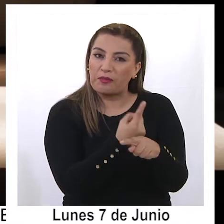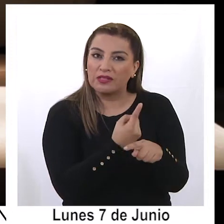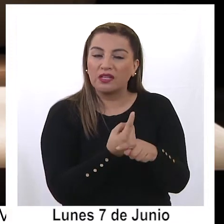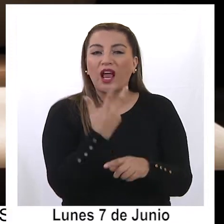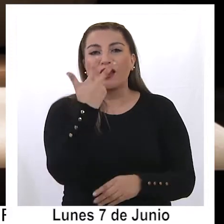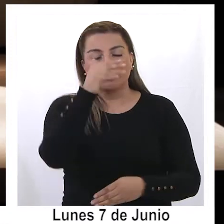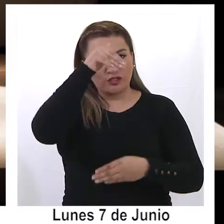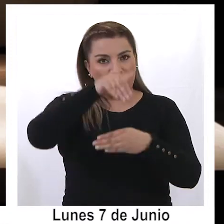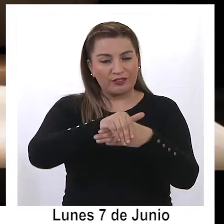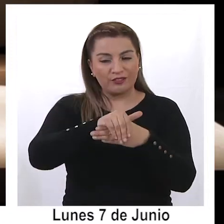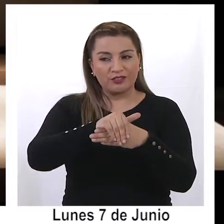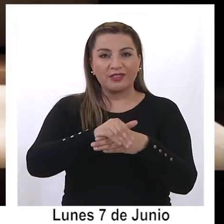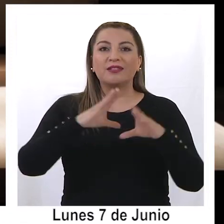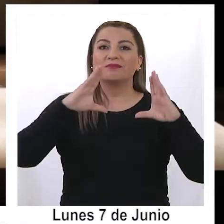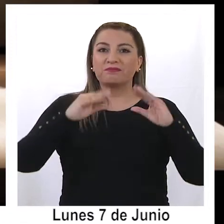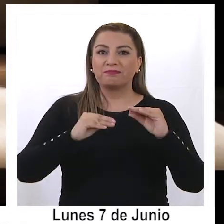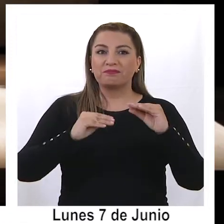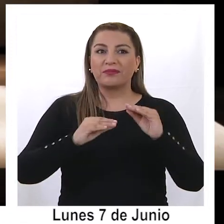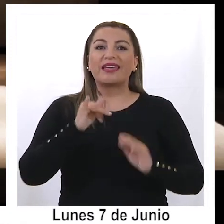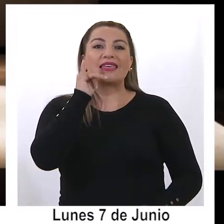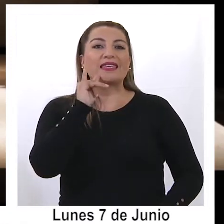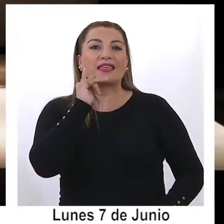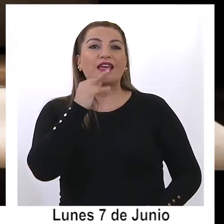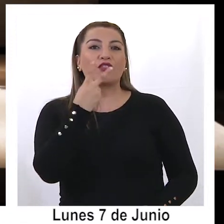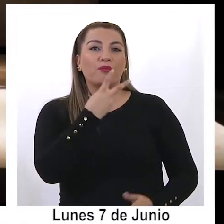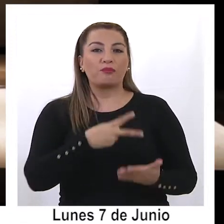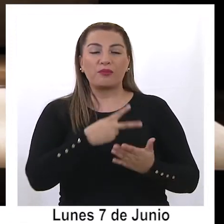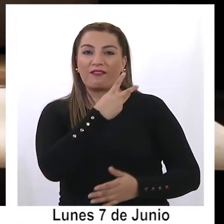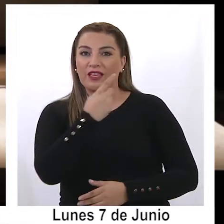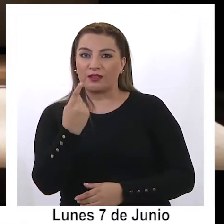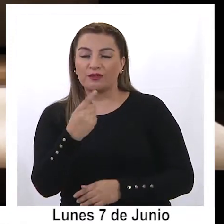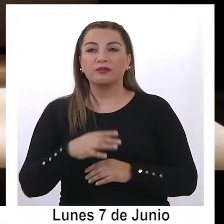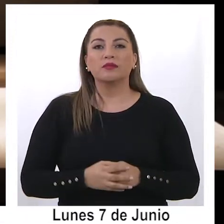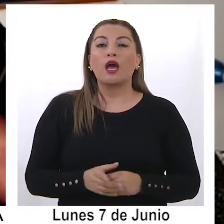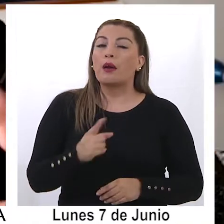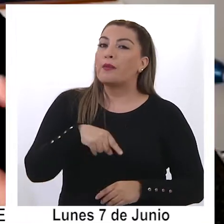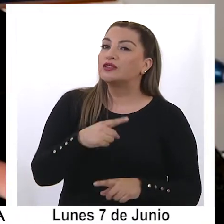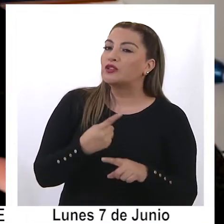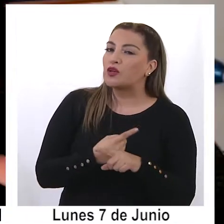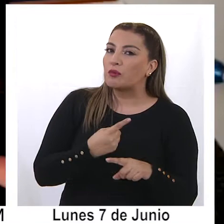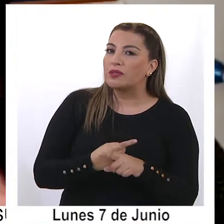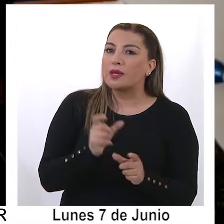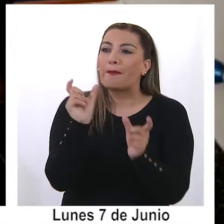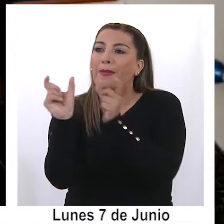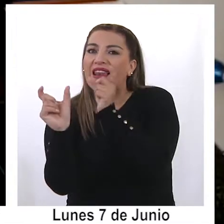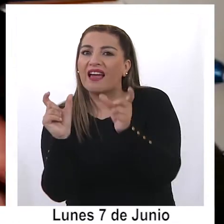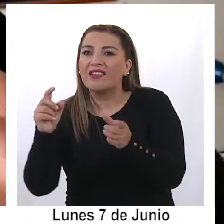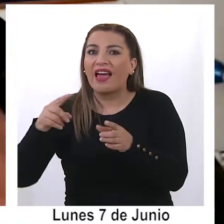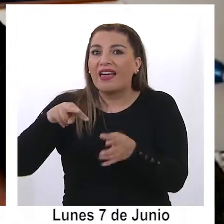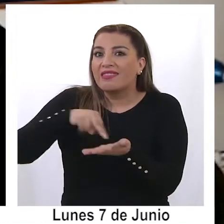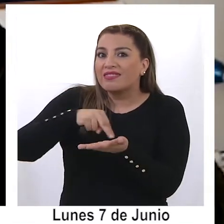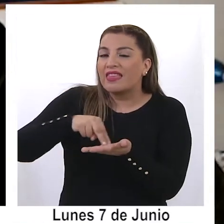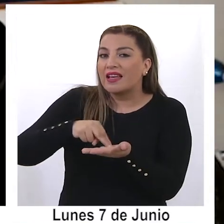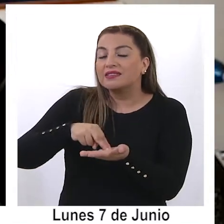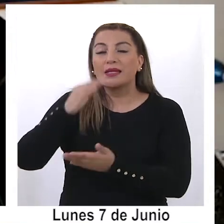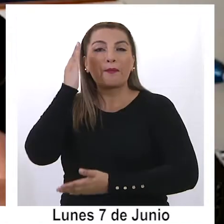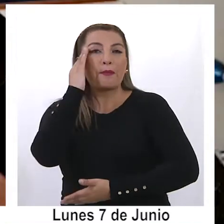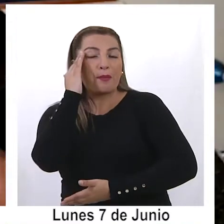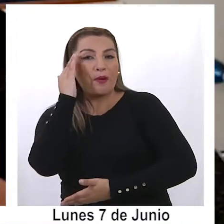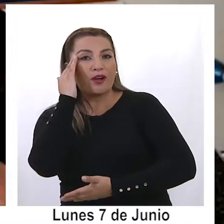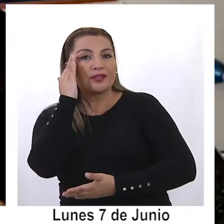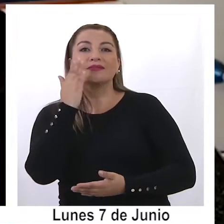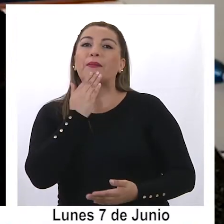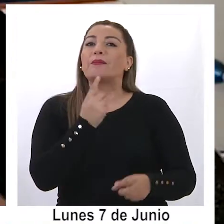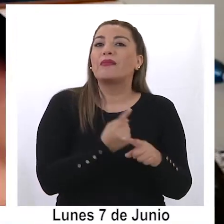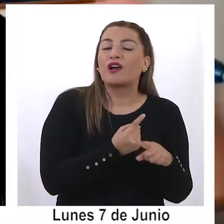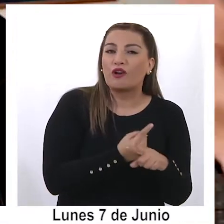en el Facebook Live del FINDAS IQUIQUE 2021. Para conversar de los conceptos de danza y de memoria y